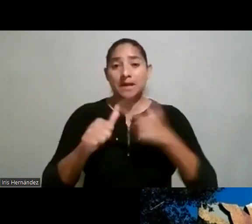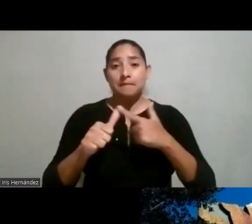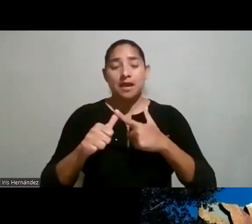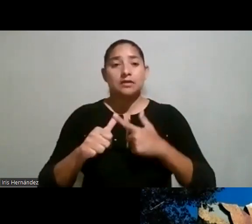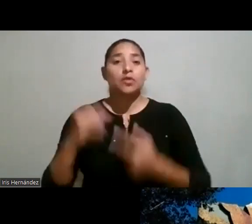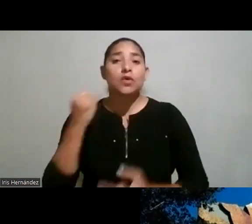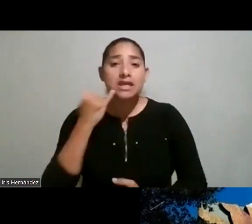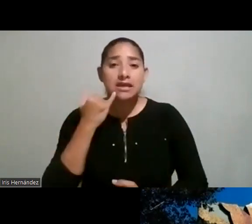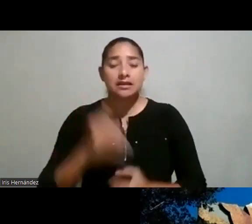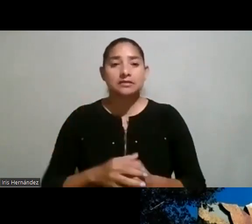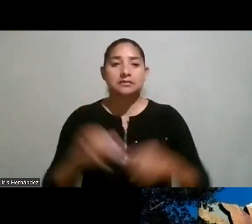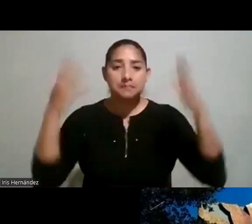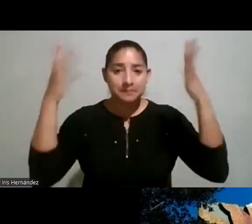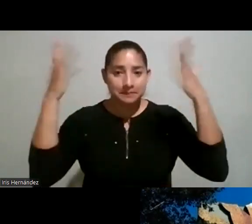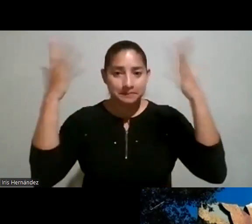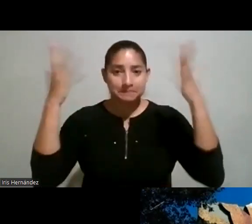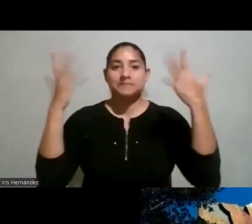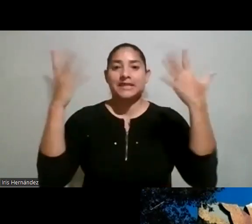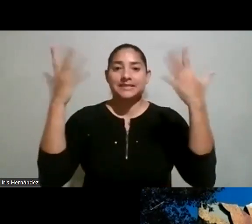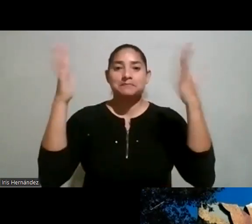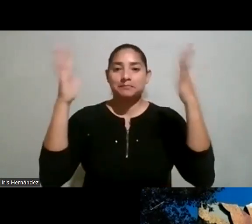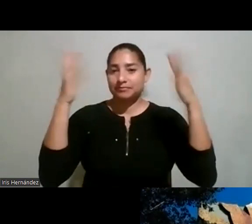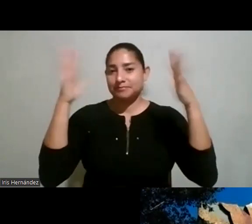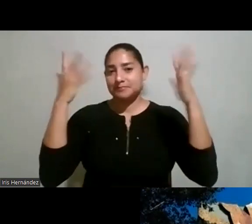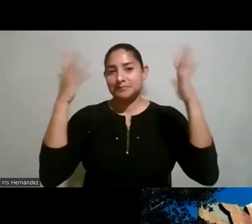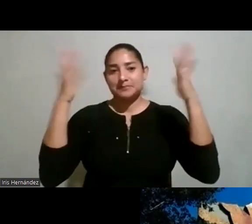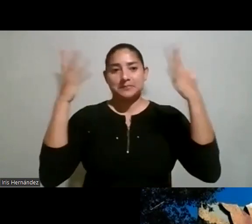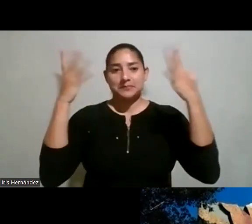¿cómo aplaudo en Lesco? ¿así?